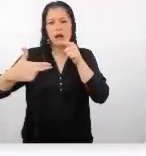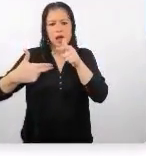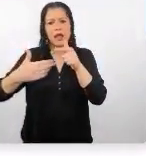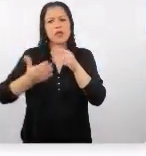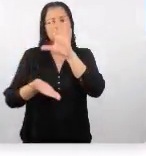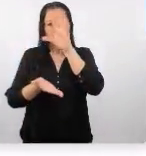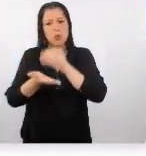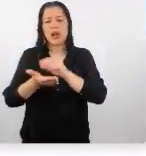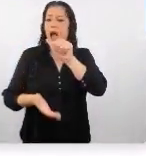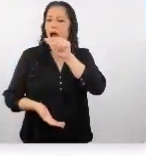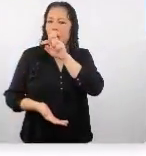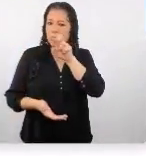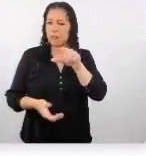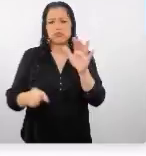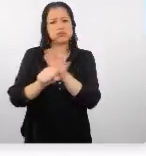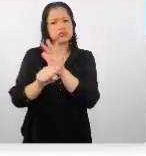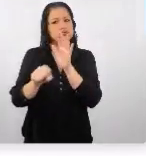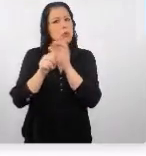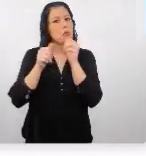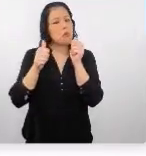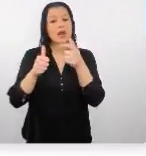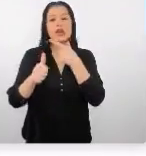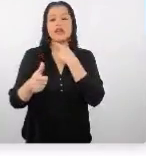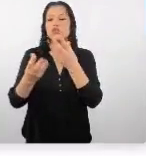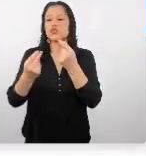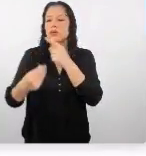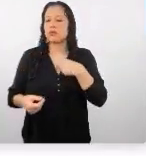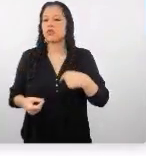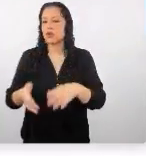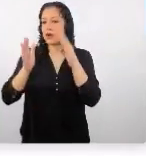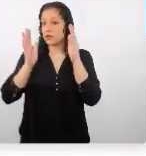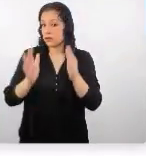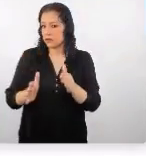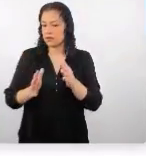completa y por eso gusta mucho a los usuarios chinos